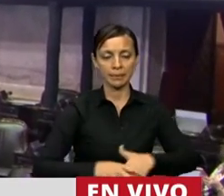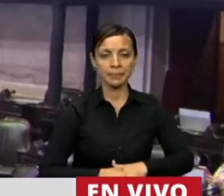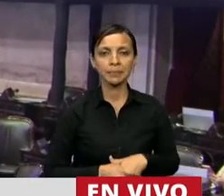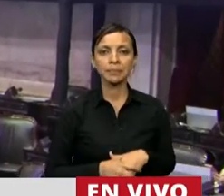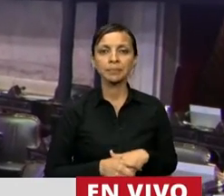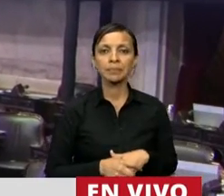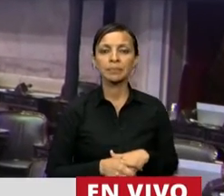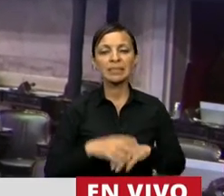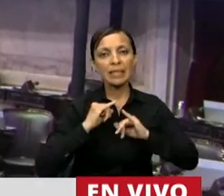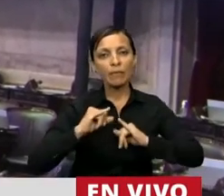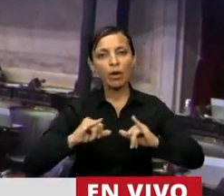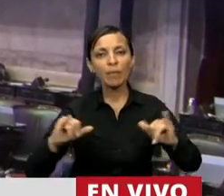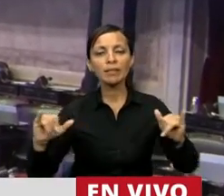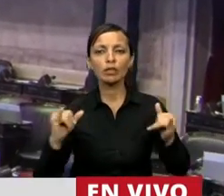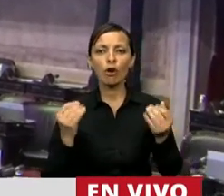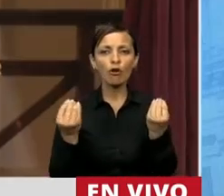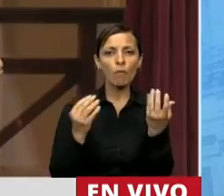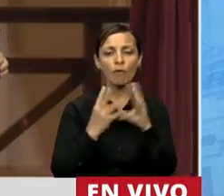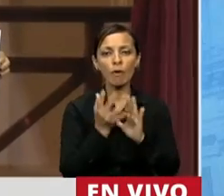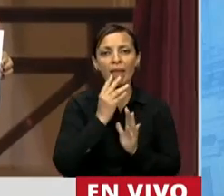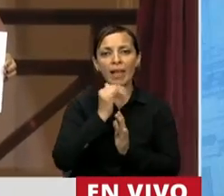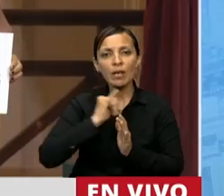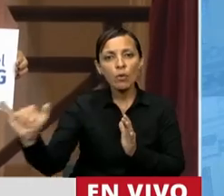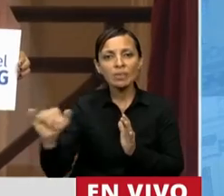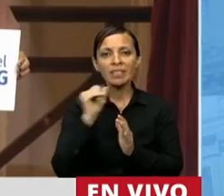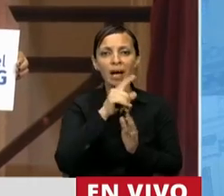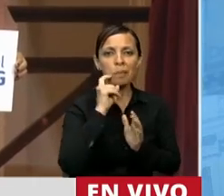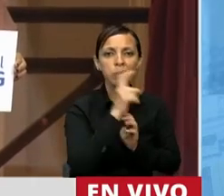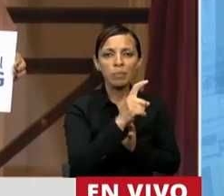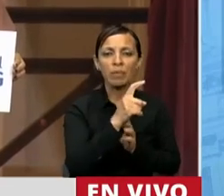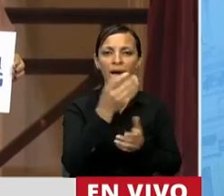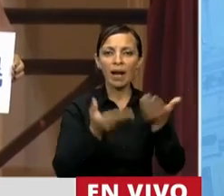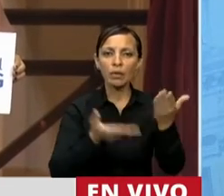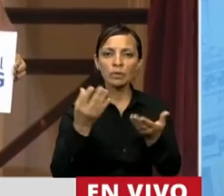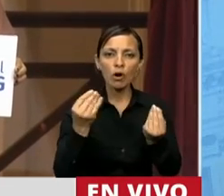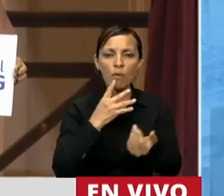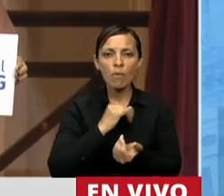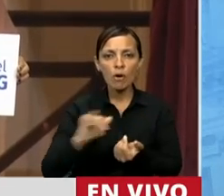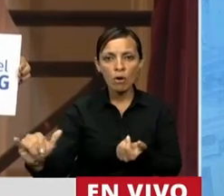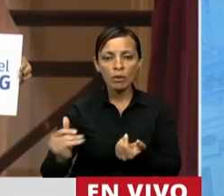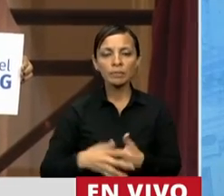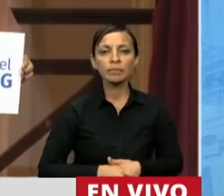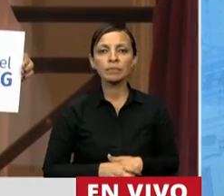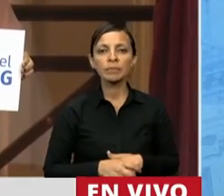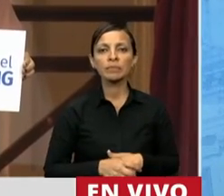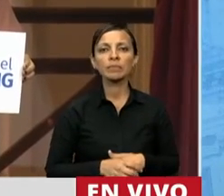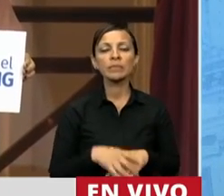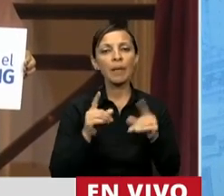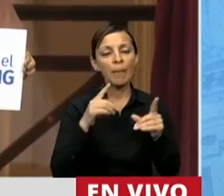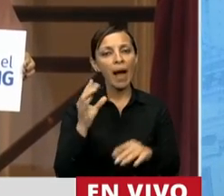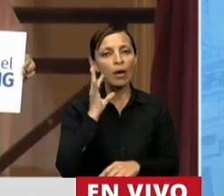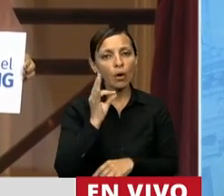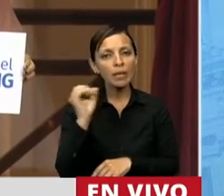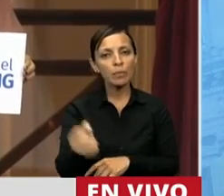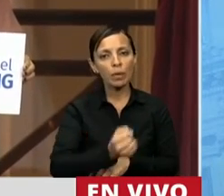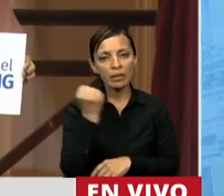Dar información cómo se denuncia este delito a la justicia. Y también algo importante,